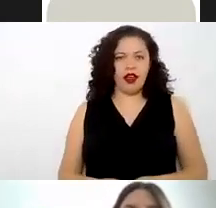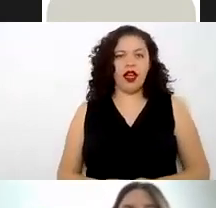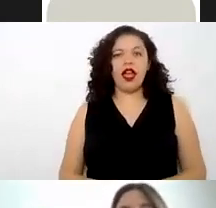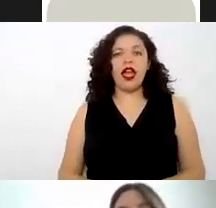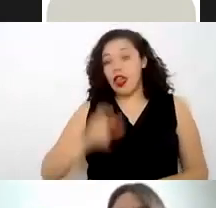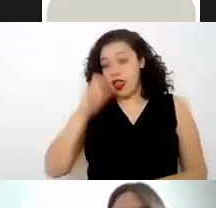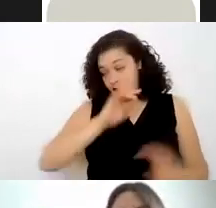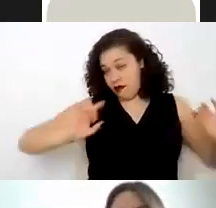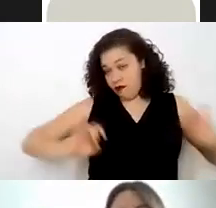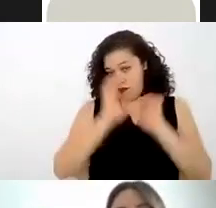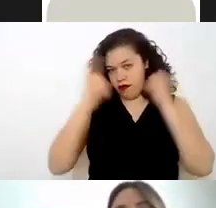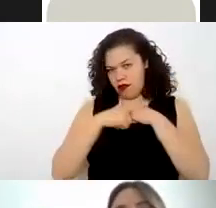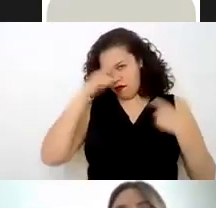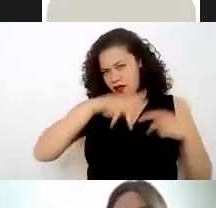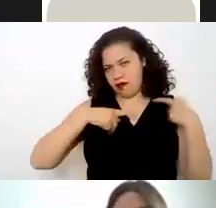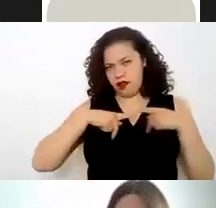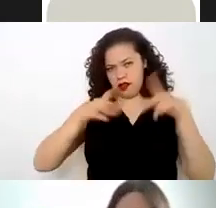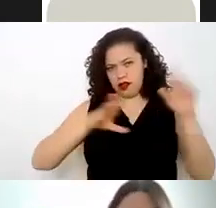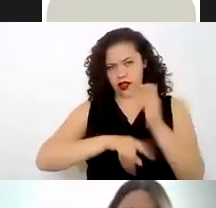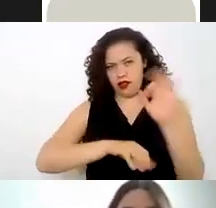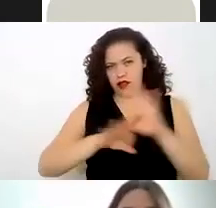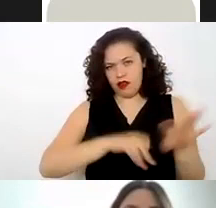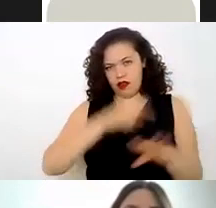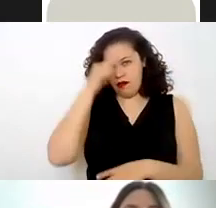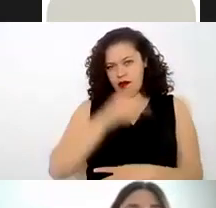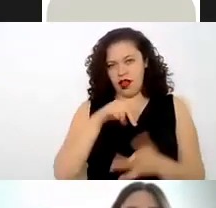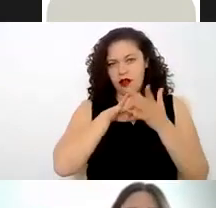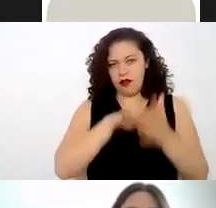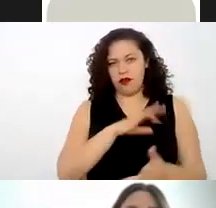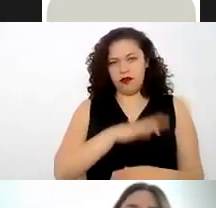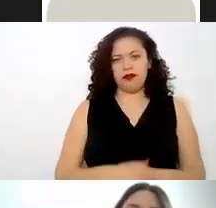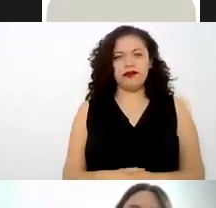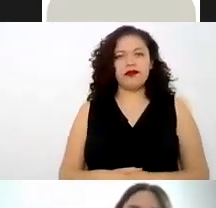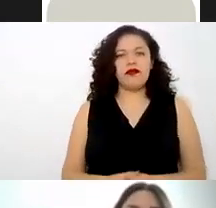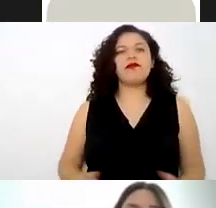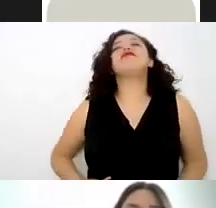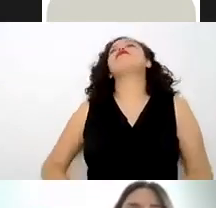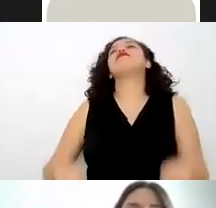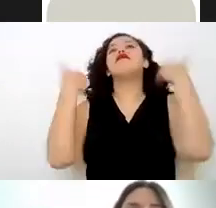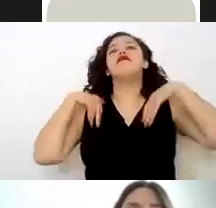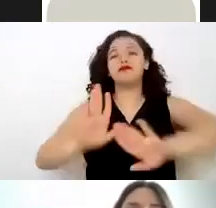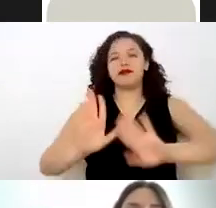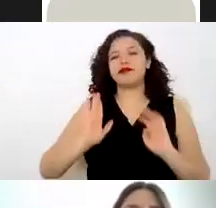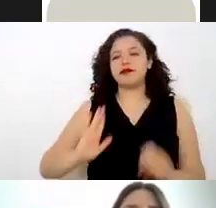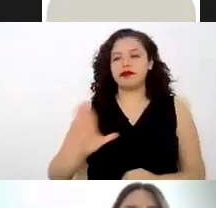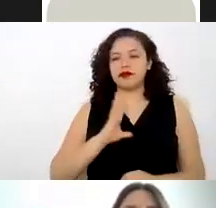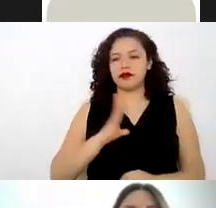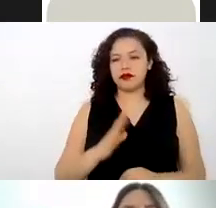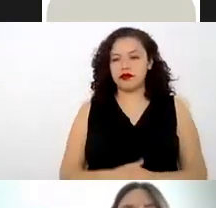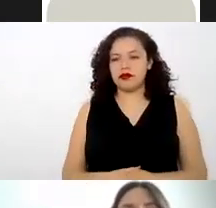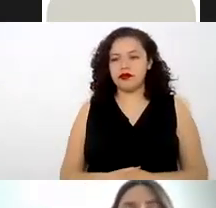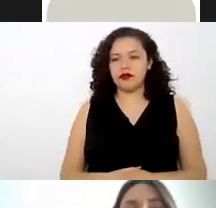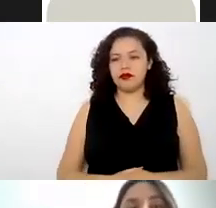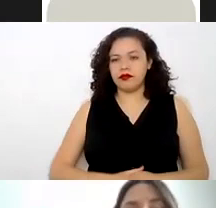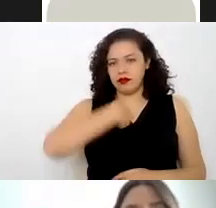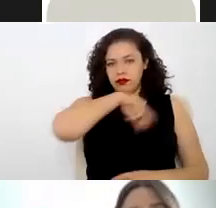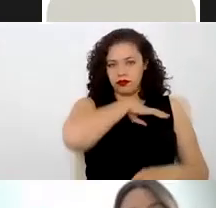con algunos trabajadores indemnizaciones después tenemos que tenemos también que tener los elementos